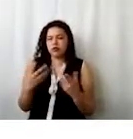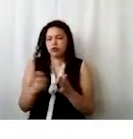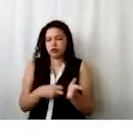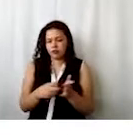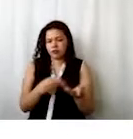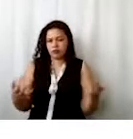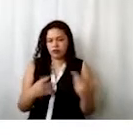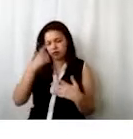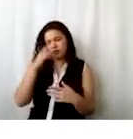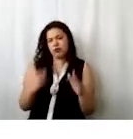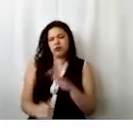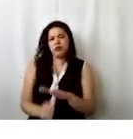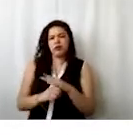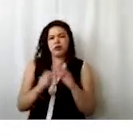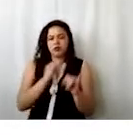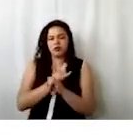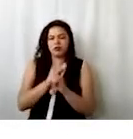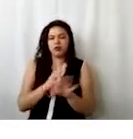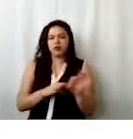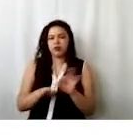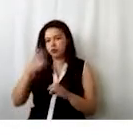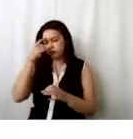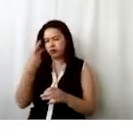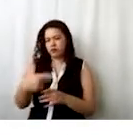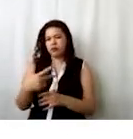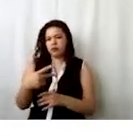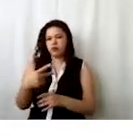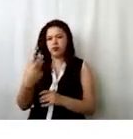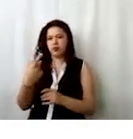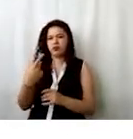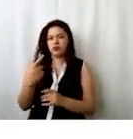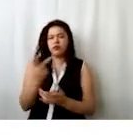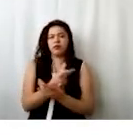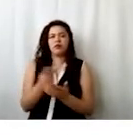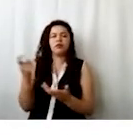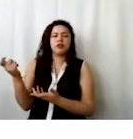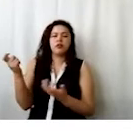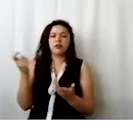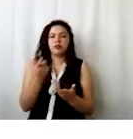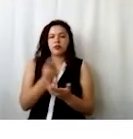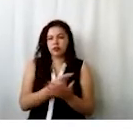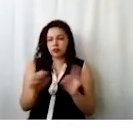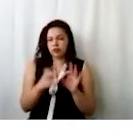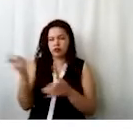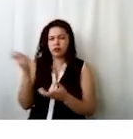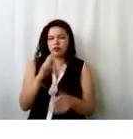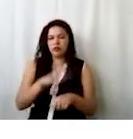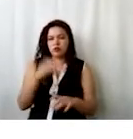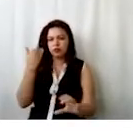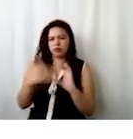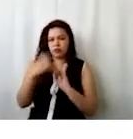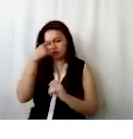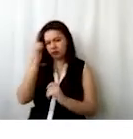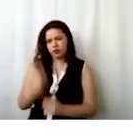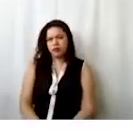escritorio virtual de trabajo para que sea más fácil hacer su entrega del programa de trabajo y presupuesto. Bueno, vamos a ver